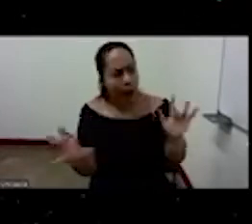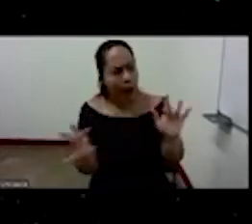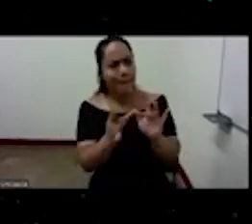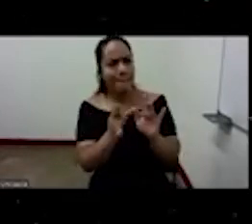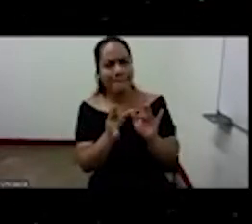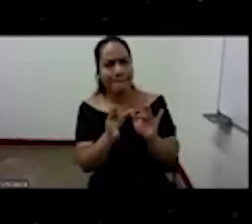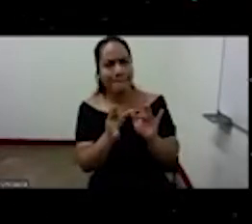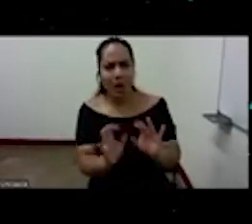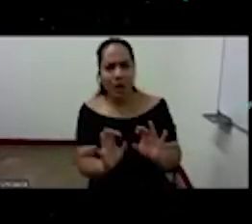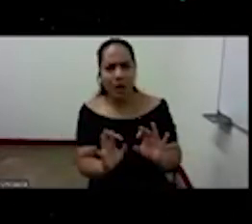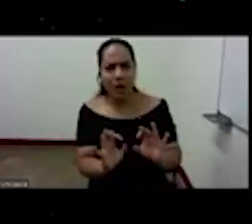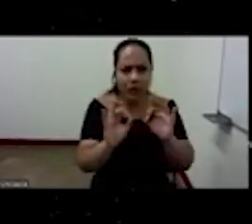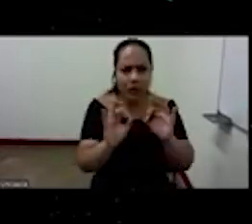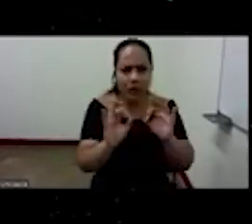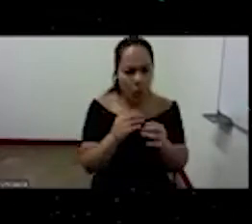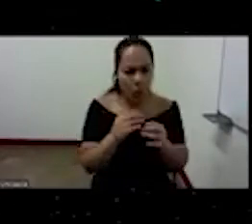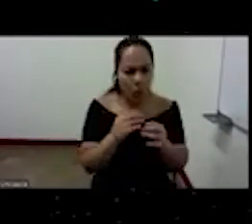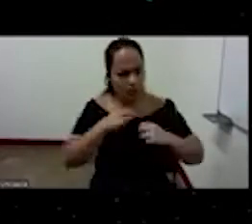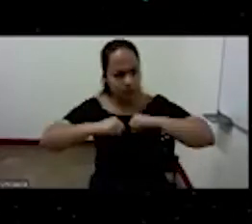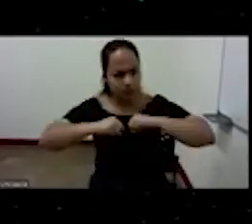aceleración